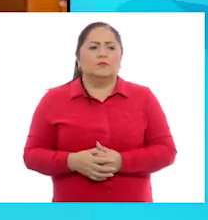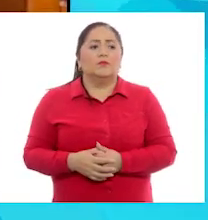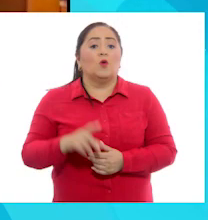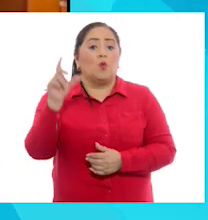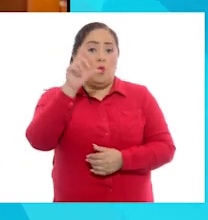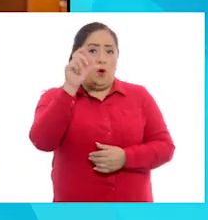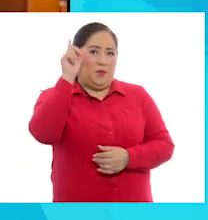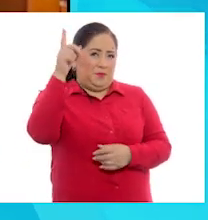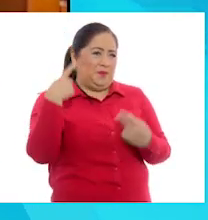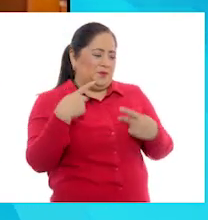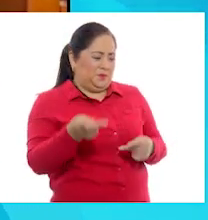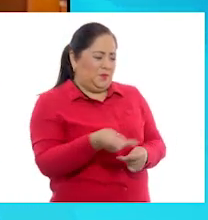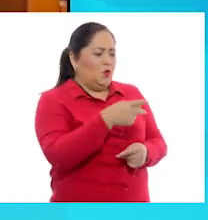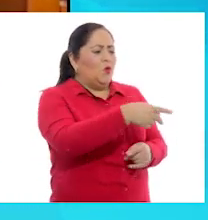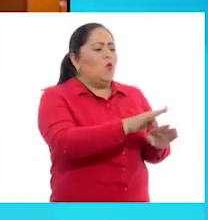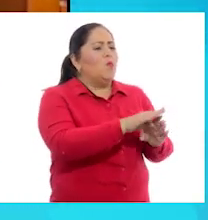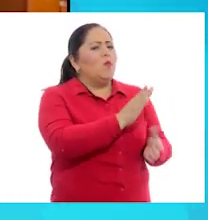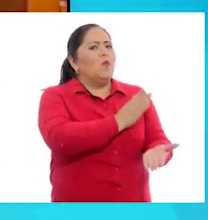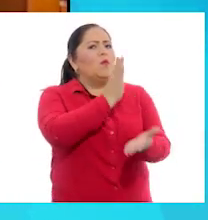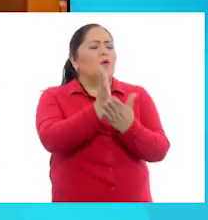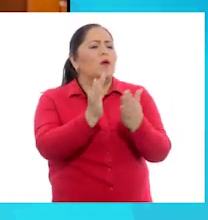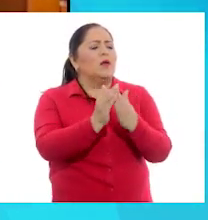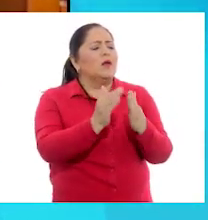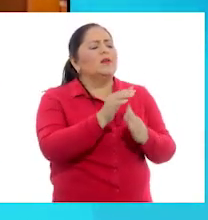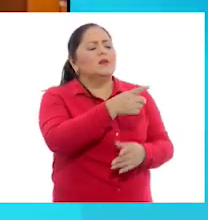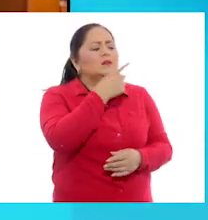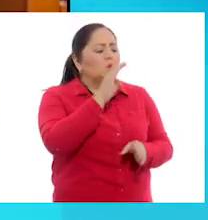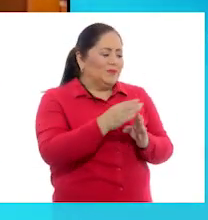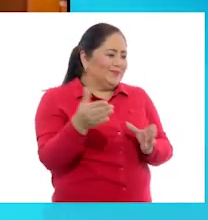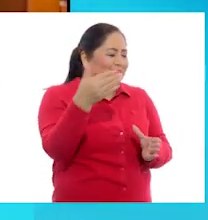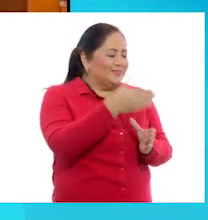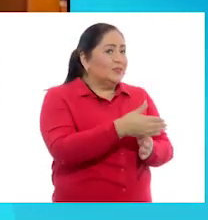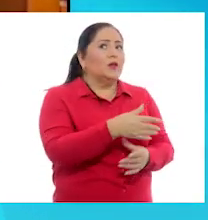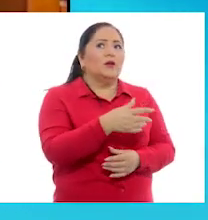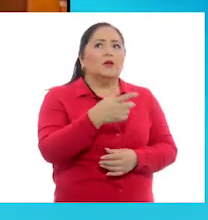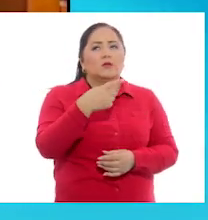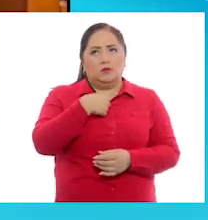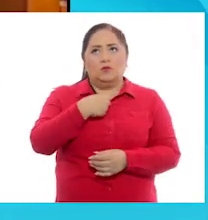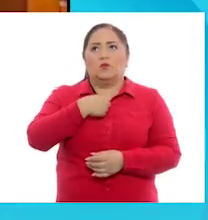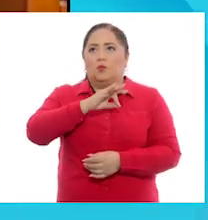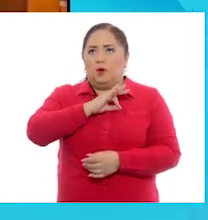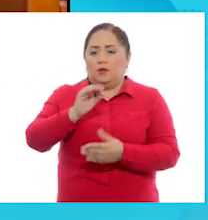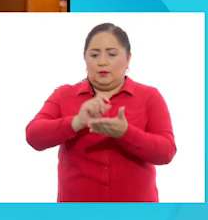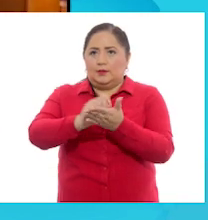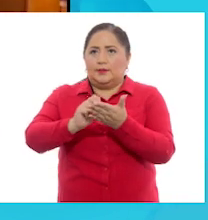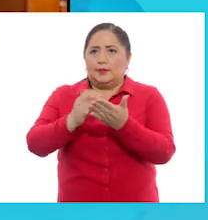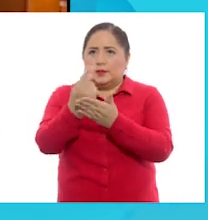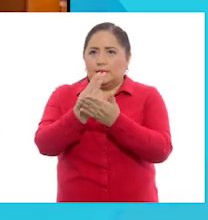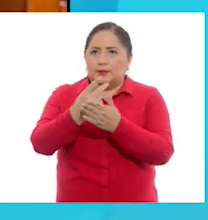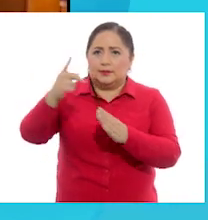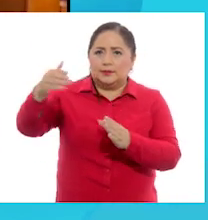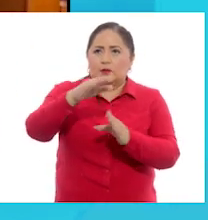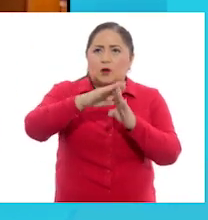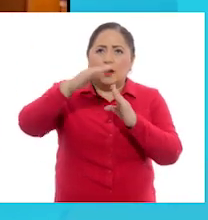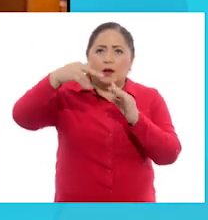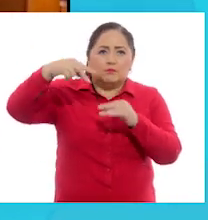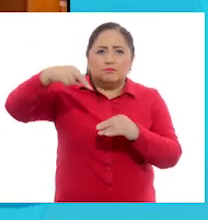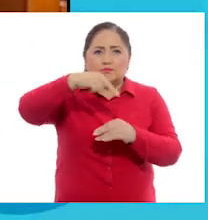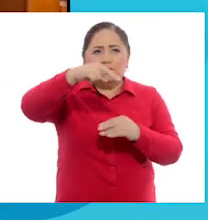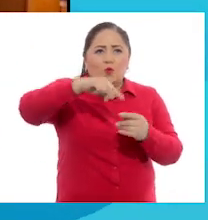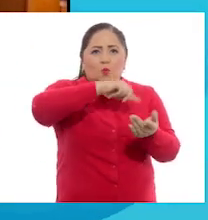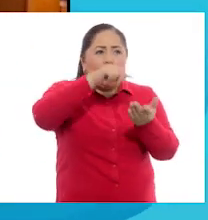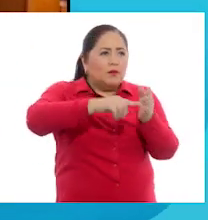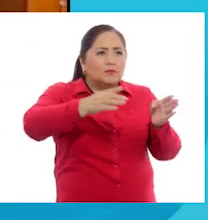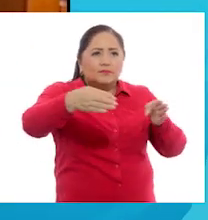Cuando alguien te pregunta cómo llegar a tu casa, ¿qué respondes? Pues yo le podría describir el camino y por los lugares que pasaría.